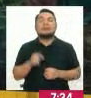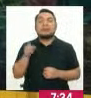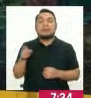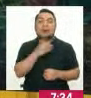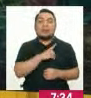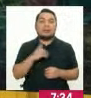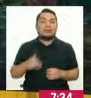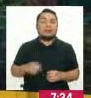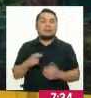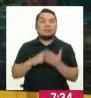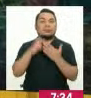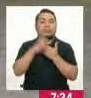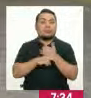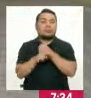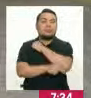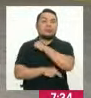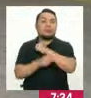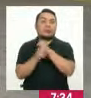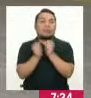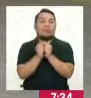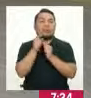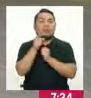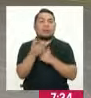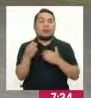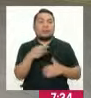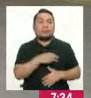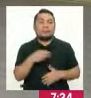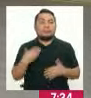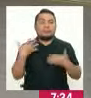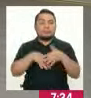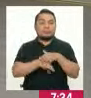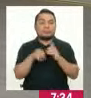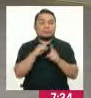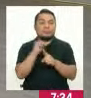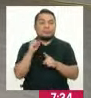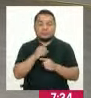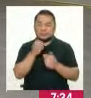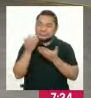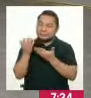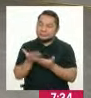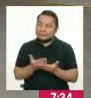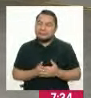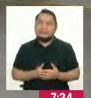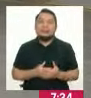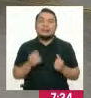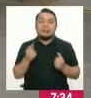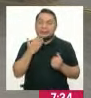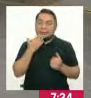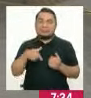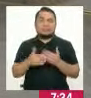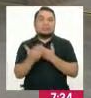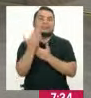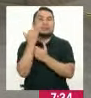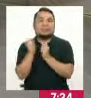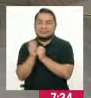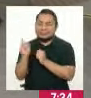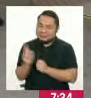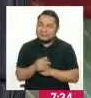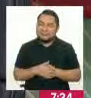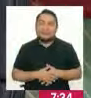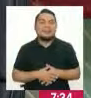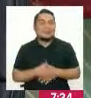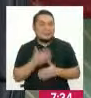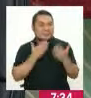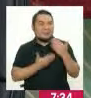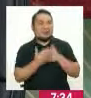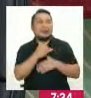es directora ejecutiva del Programa Nacional Contigo del Ministerio de Desarrollo e Inclusión Social. Le damos la bienvenida. Gracias por estar esta mañana aquí con nosotros. Buenos